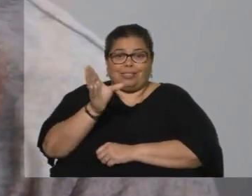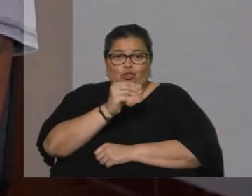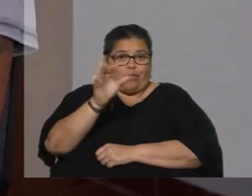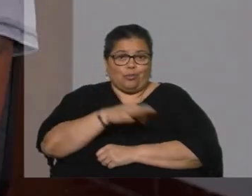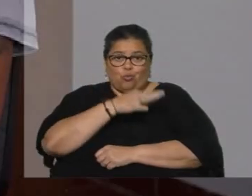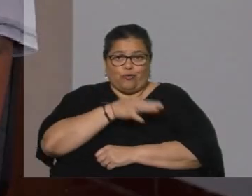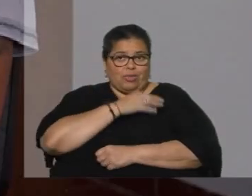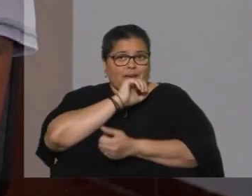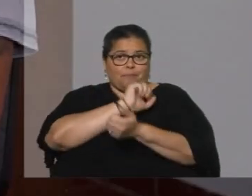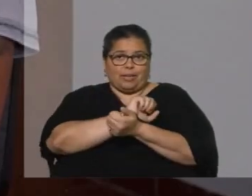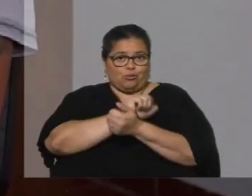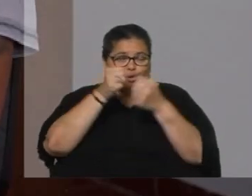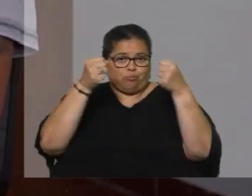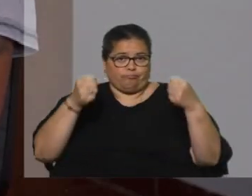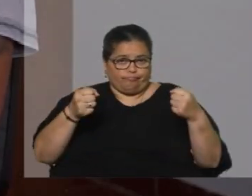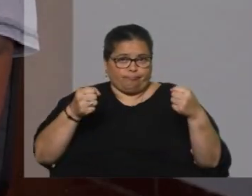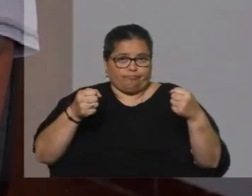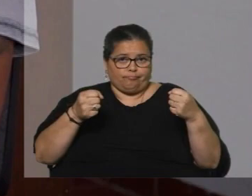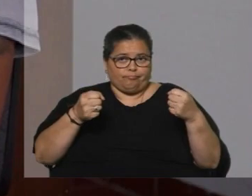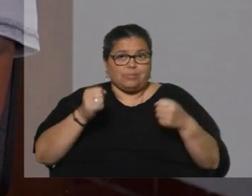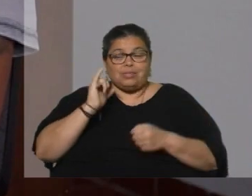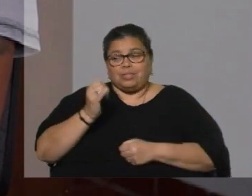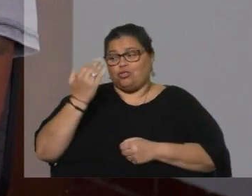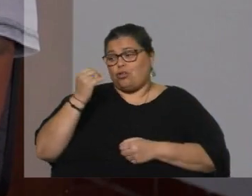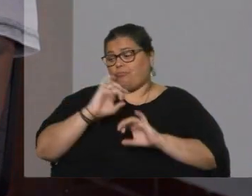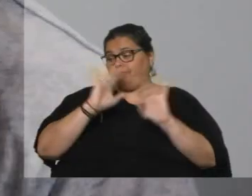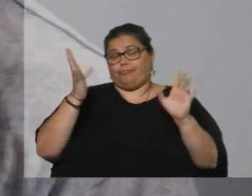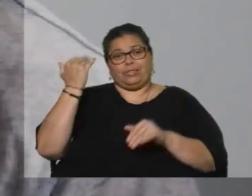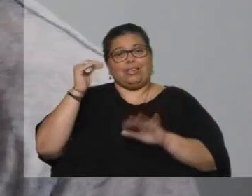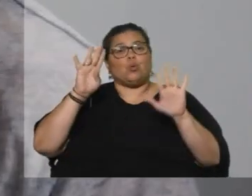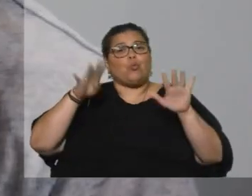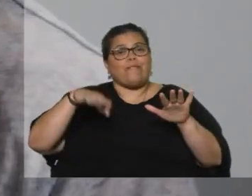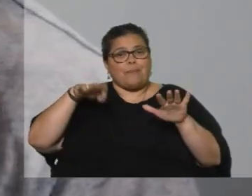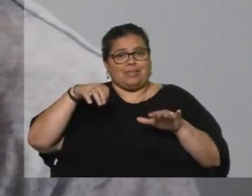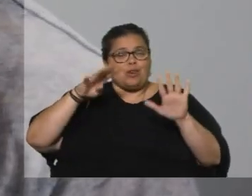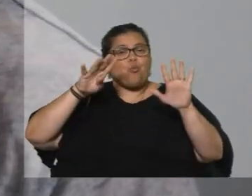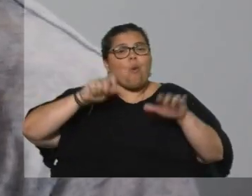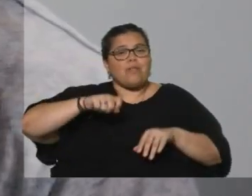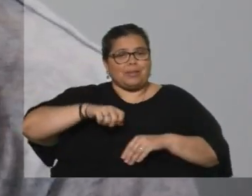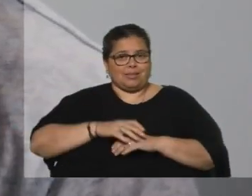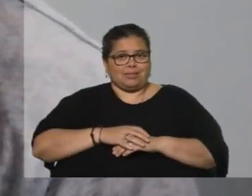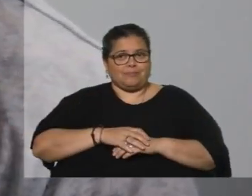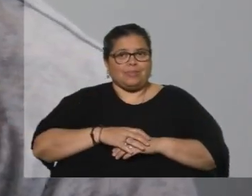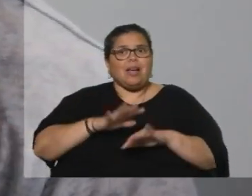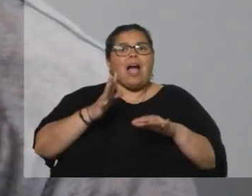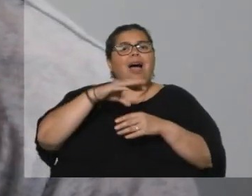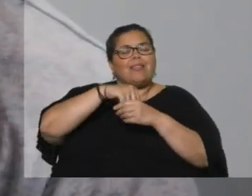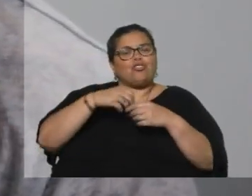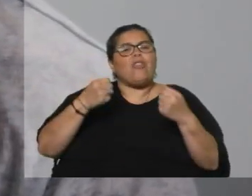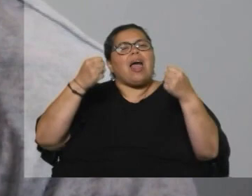adentro? Sí, yo acabo de salir hace 9 meses, sí. ¿Uno se crea un personaje para sobrevivir en la cárcel?